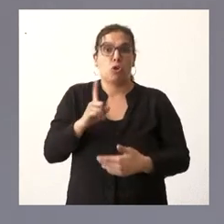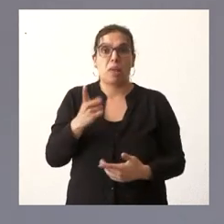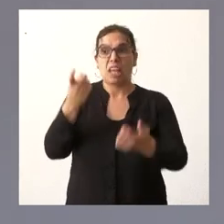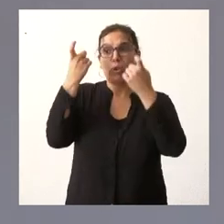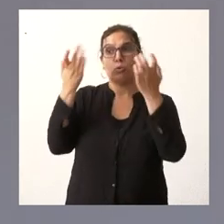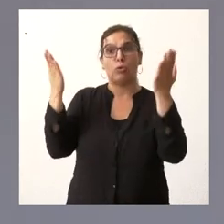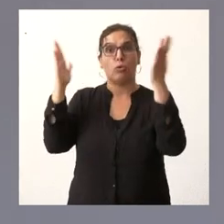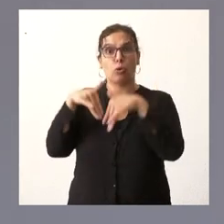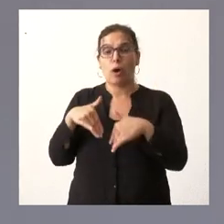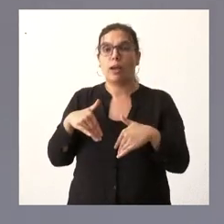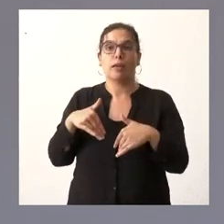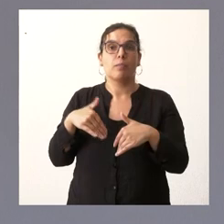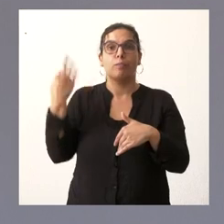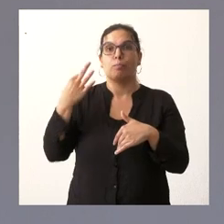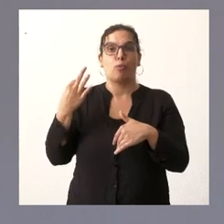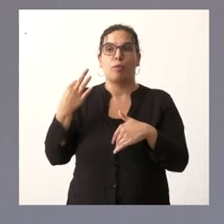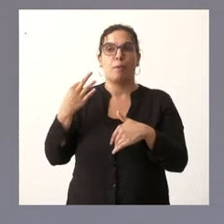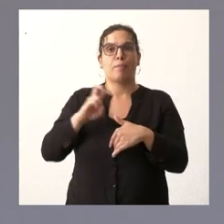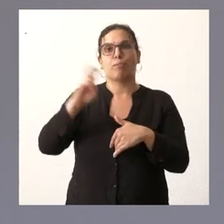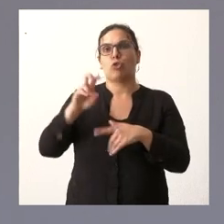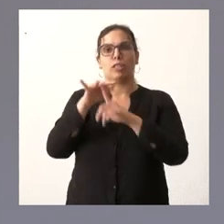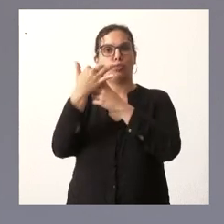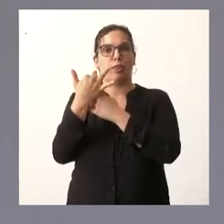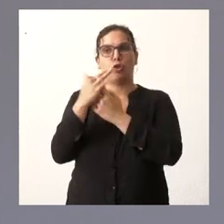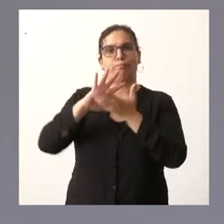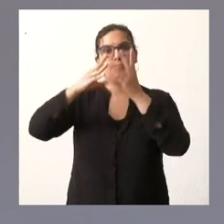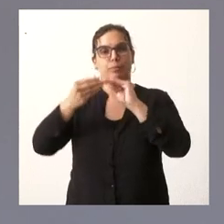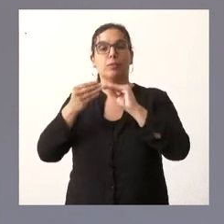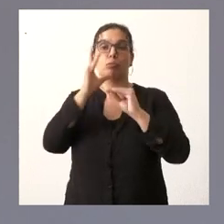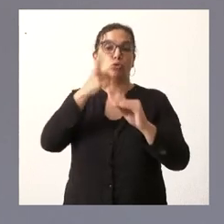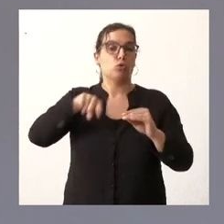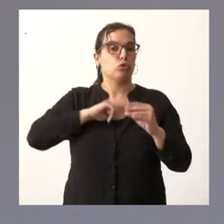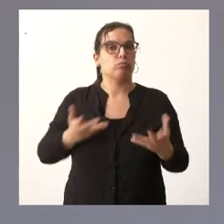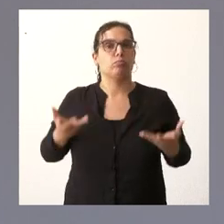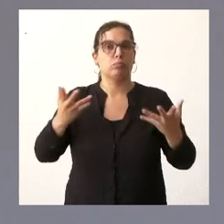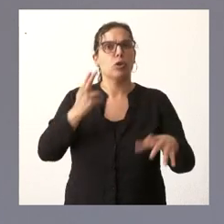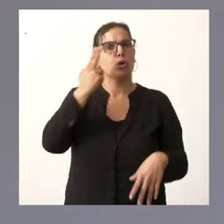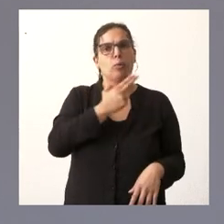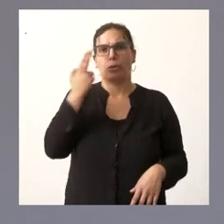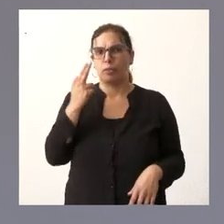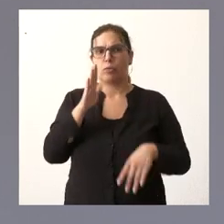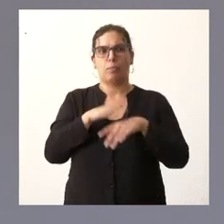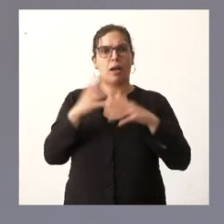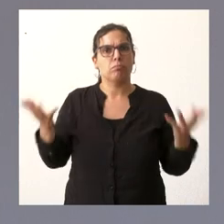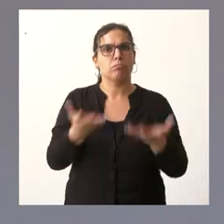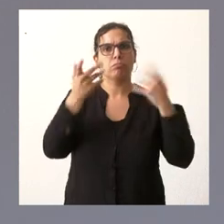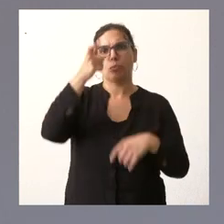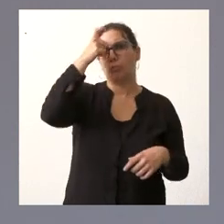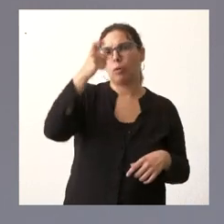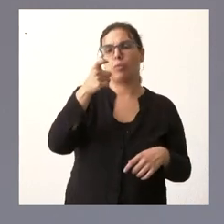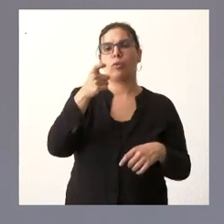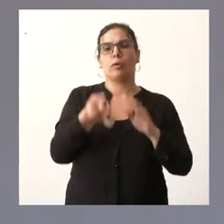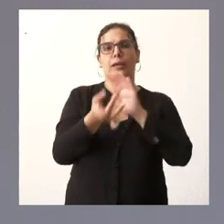pues hay que prestarlo en otras condiciones y en esa disposición es en la que estamos comprometernos con el mundo rural establecer unos ratios